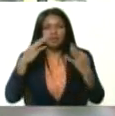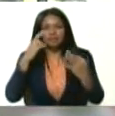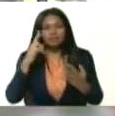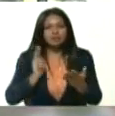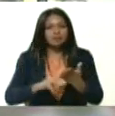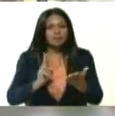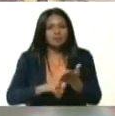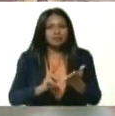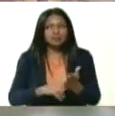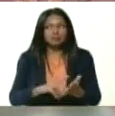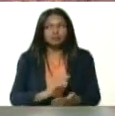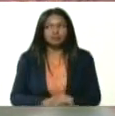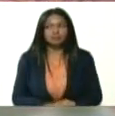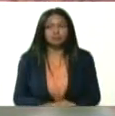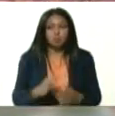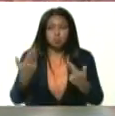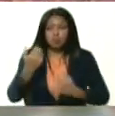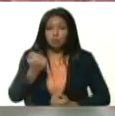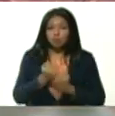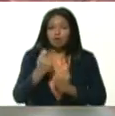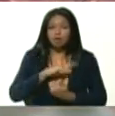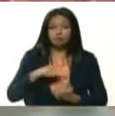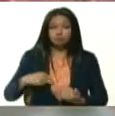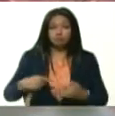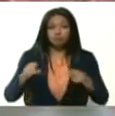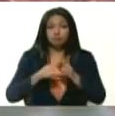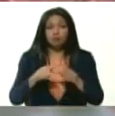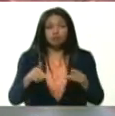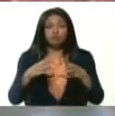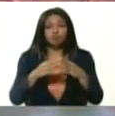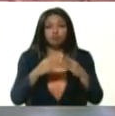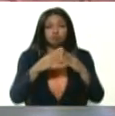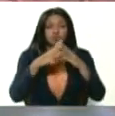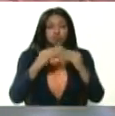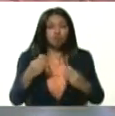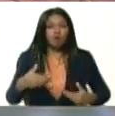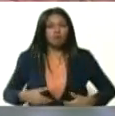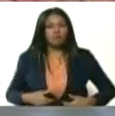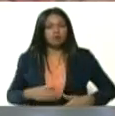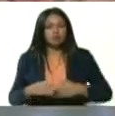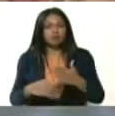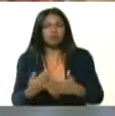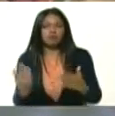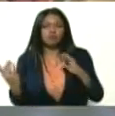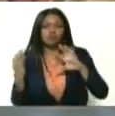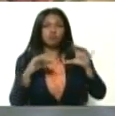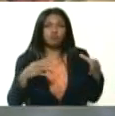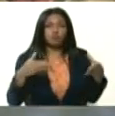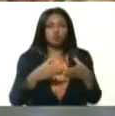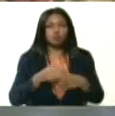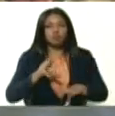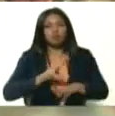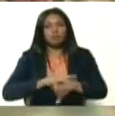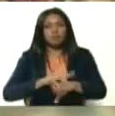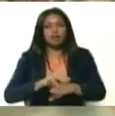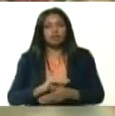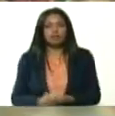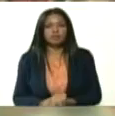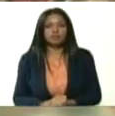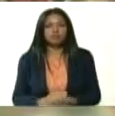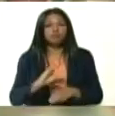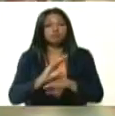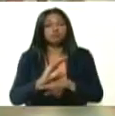verdadera, que viene a apoyar todos los esfuerzos. Llegan equipos médicos, equipos de